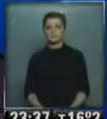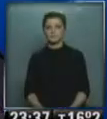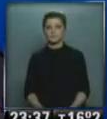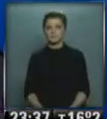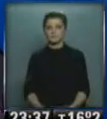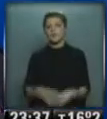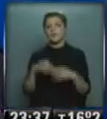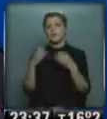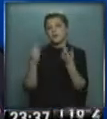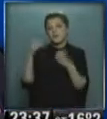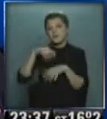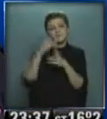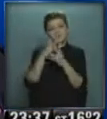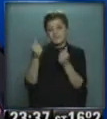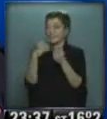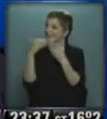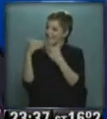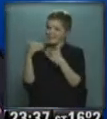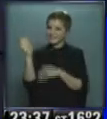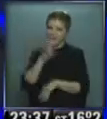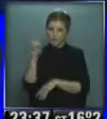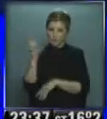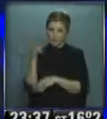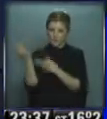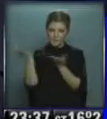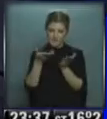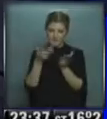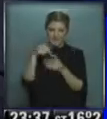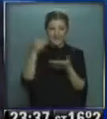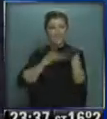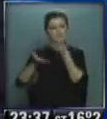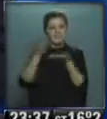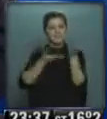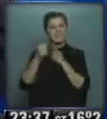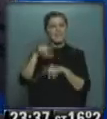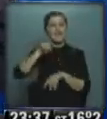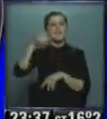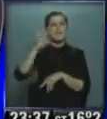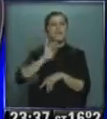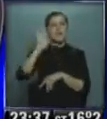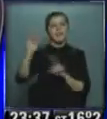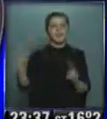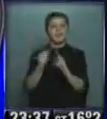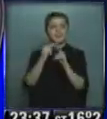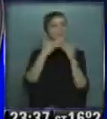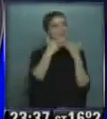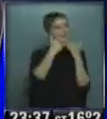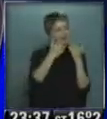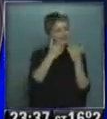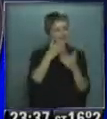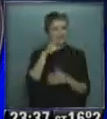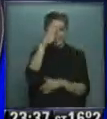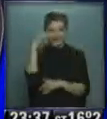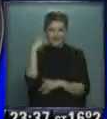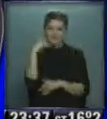hemos llegado al final muchas gracias Rulo por acompañarnos nos encontramos el próximo miércoles gracias Gaby gracias a vos como